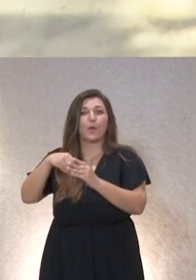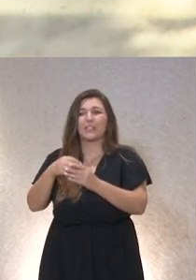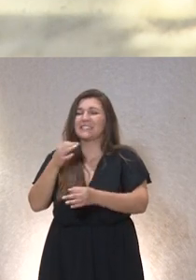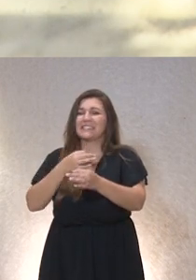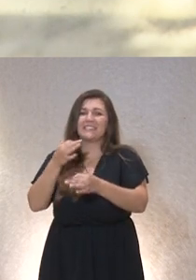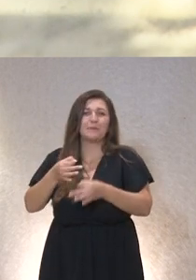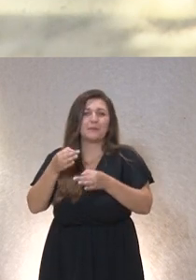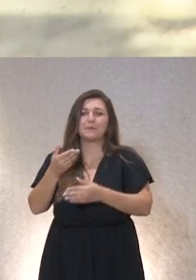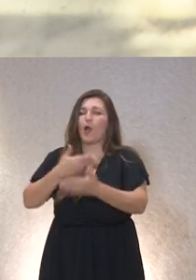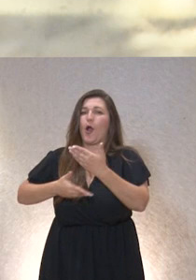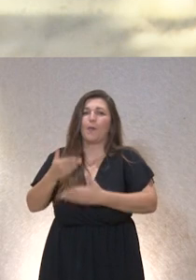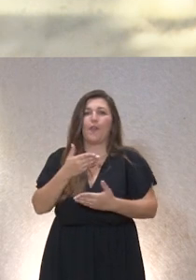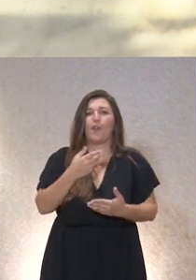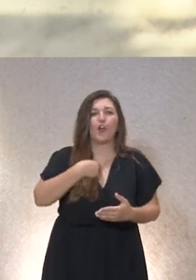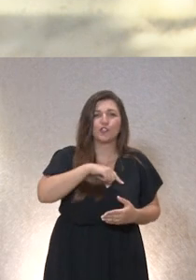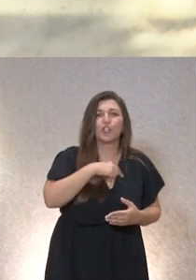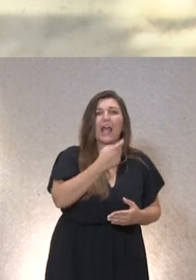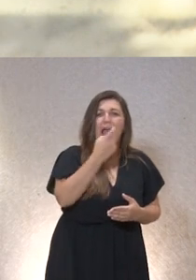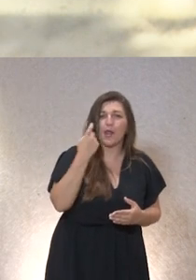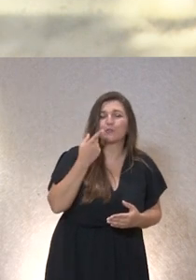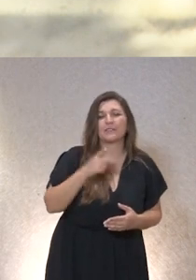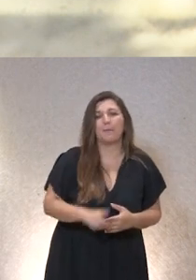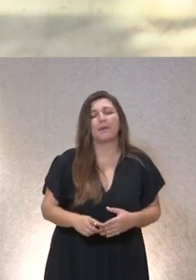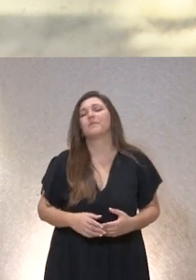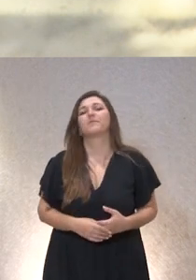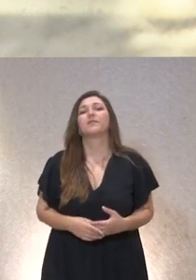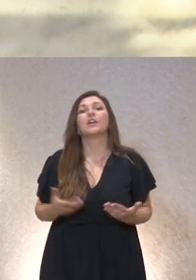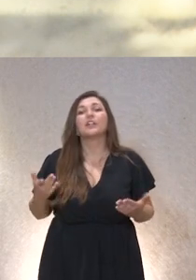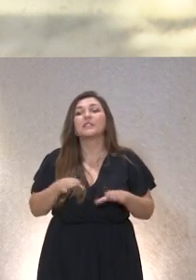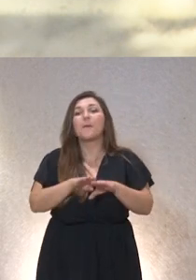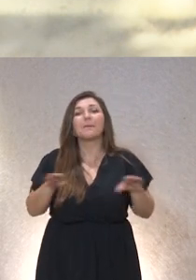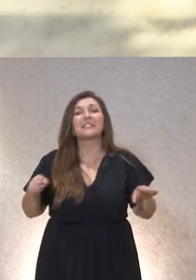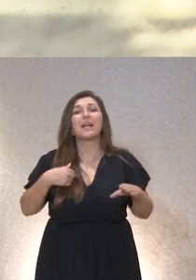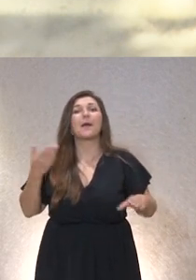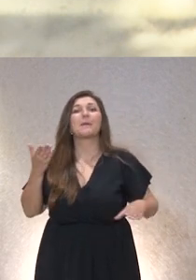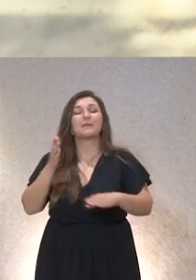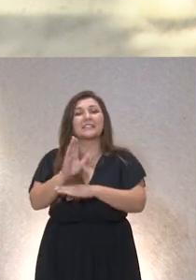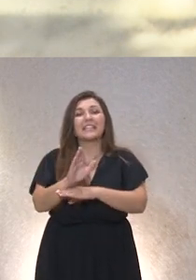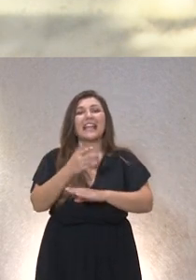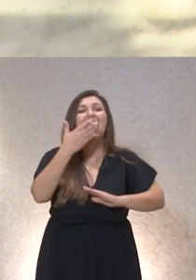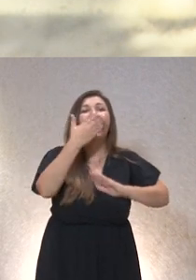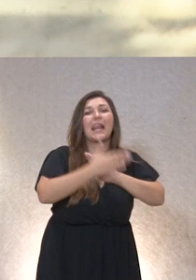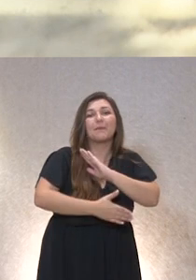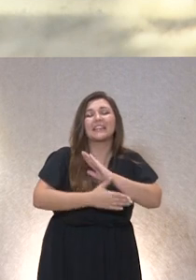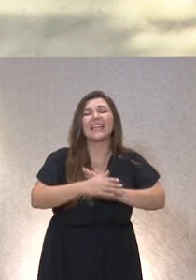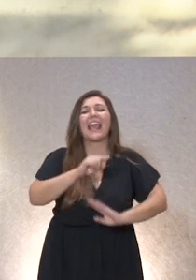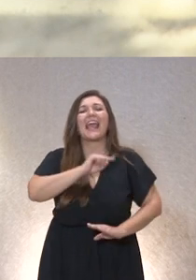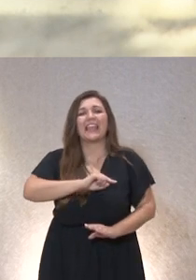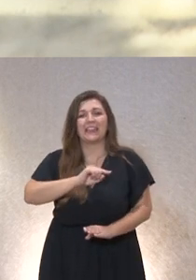alumnos tengo que presentar una mesa vinculada a los límites éticos creo que